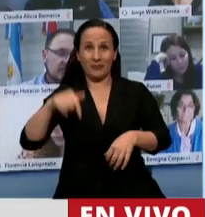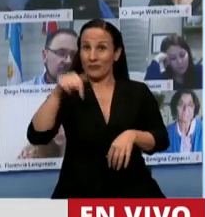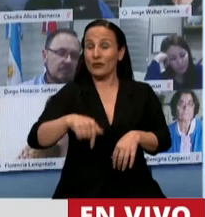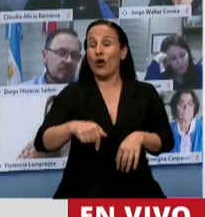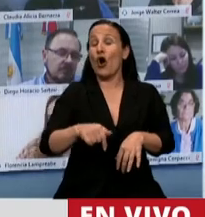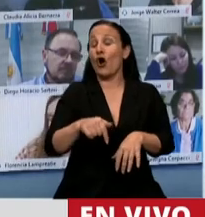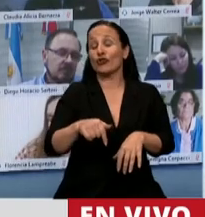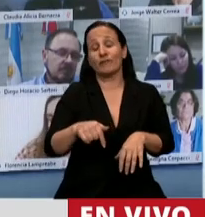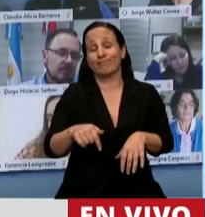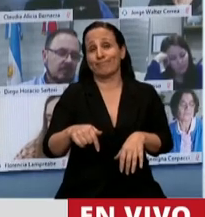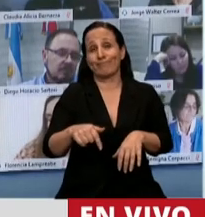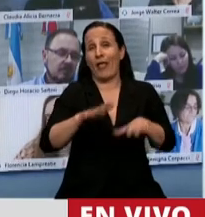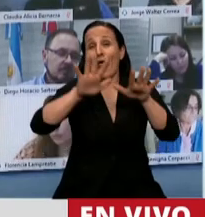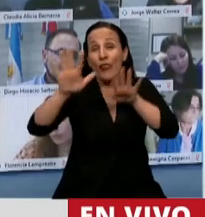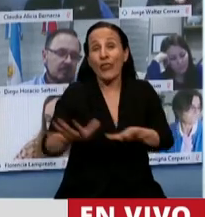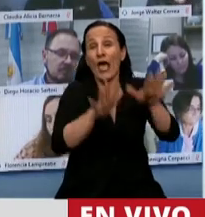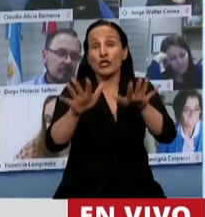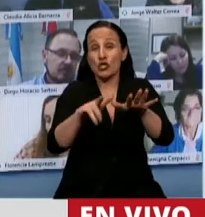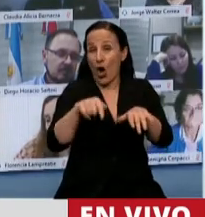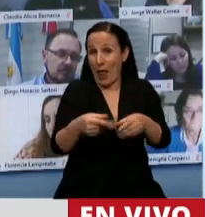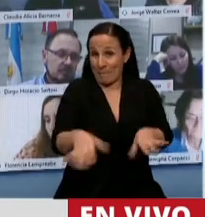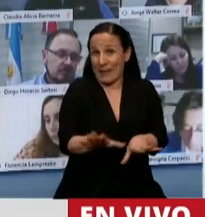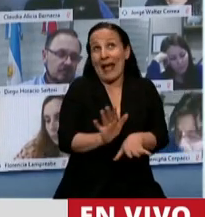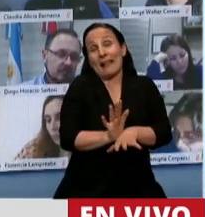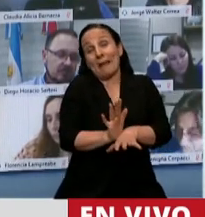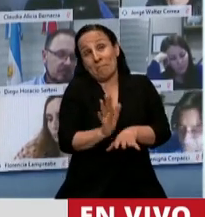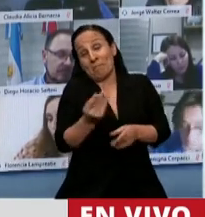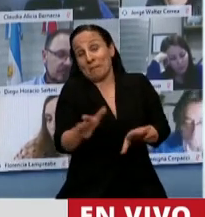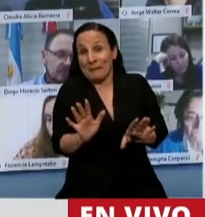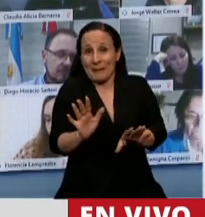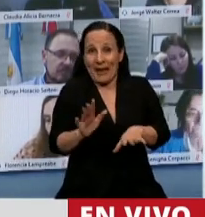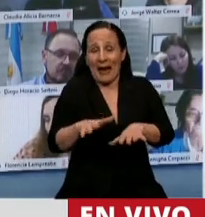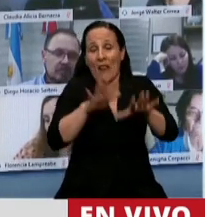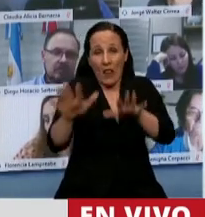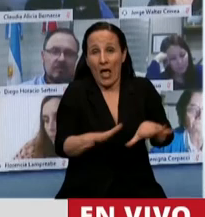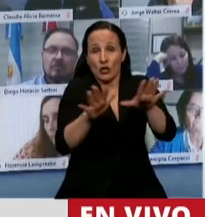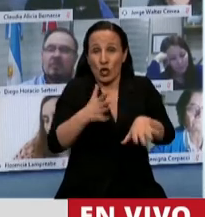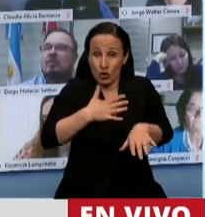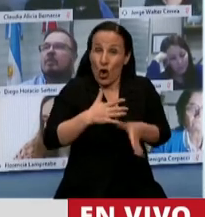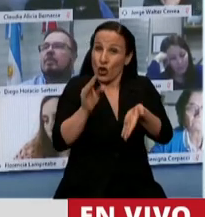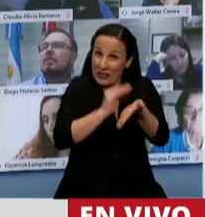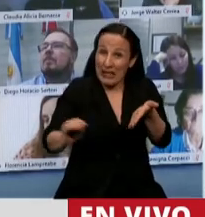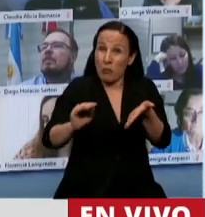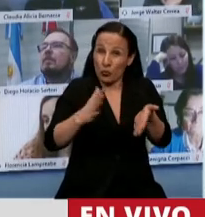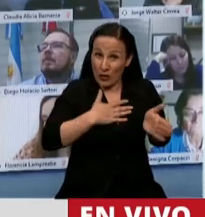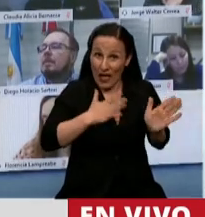llamar perdido, 10 horas en este recinto. Son las mismas 10 horas que yo como diputado,